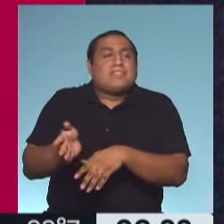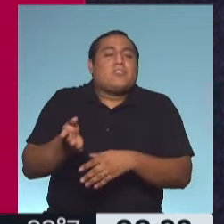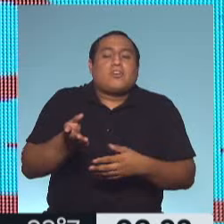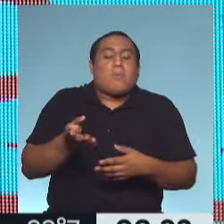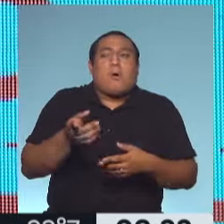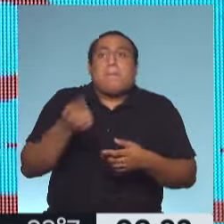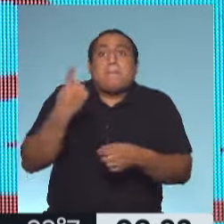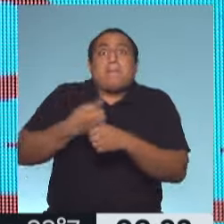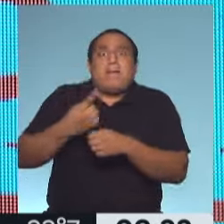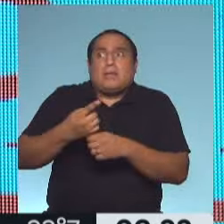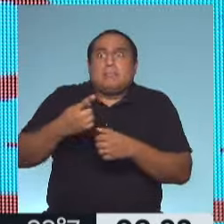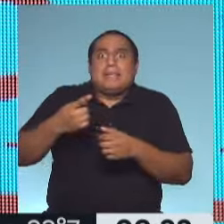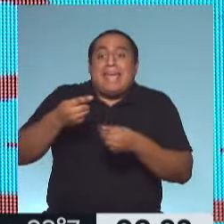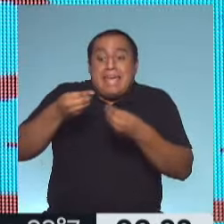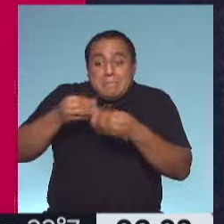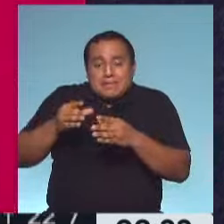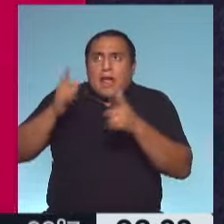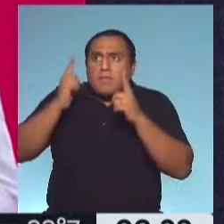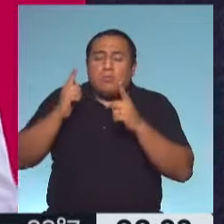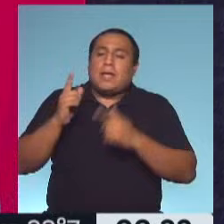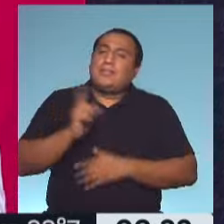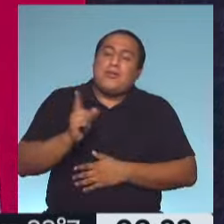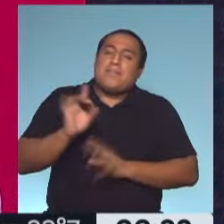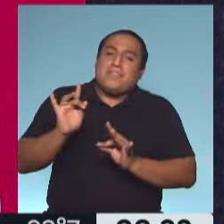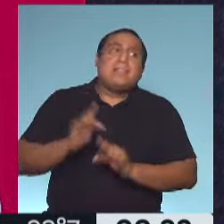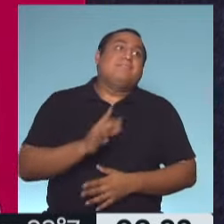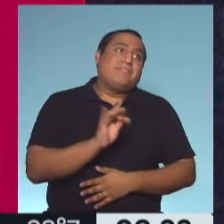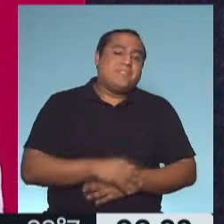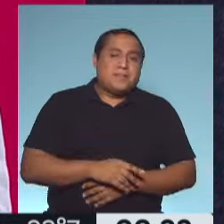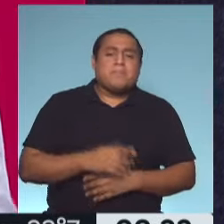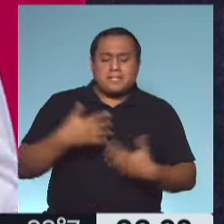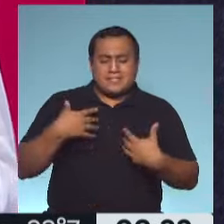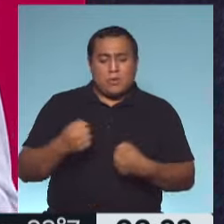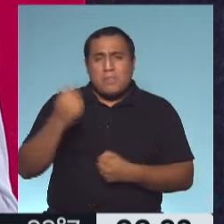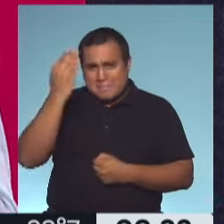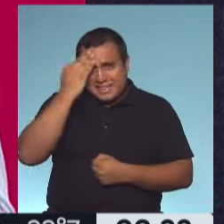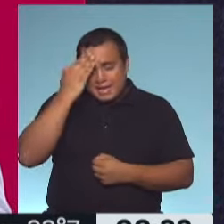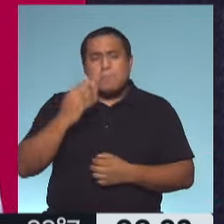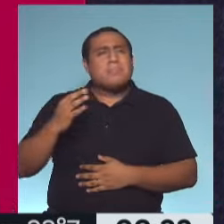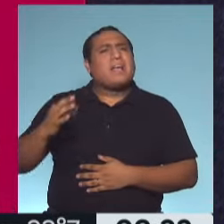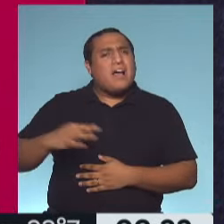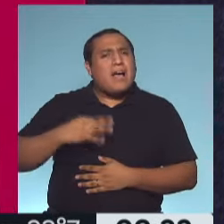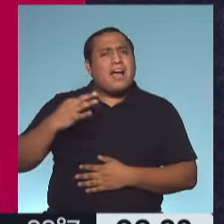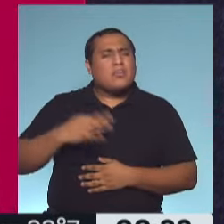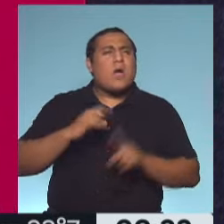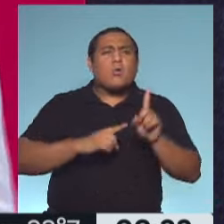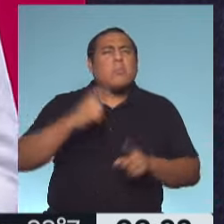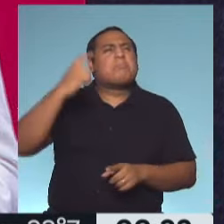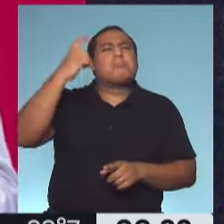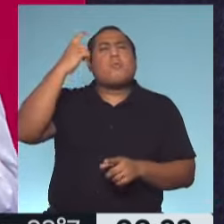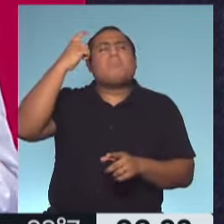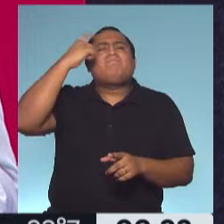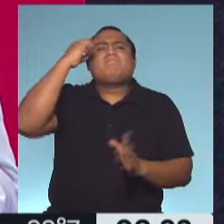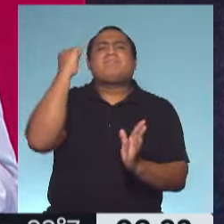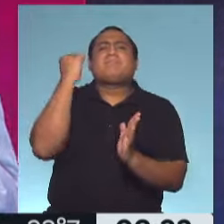Es como crítico. Claro, es el más crítico. En sí, la salud mental durante muchos años estuvo muy estigmatizada. Es más,